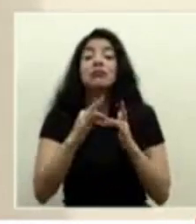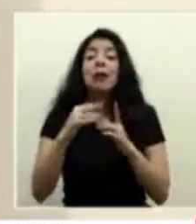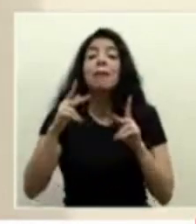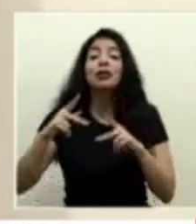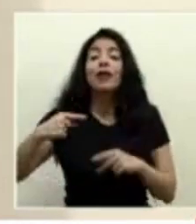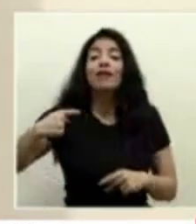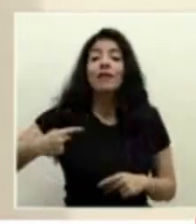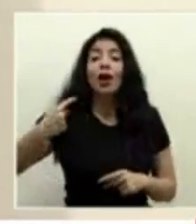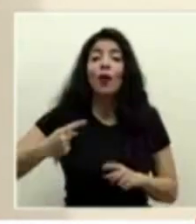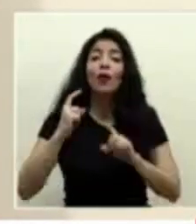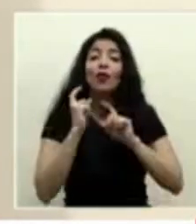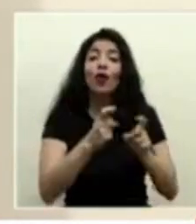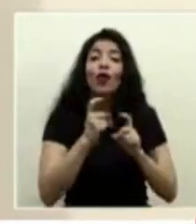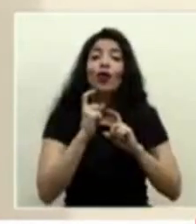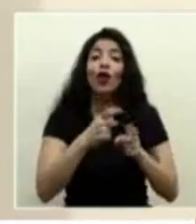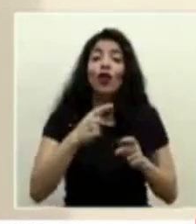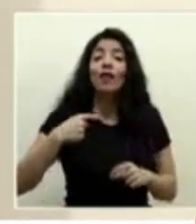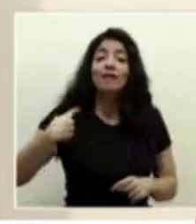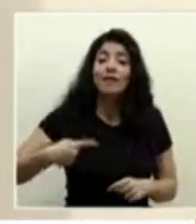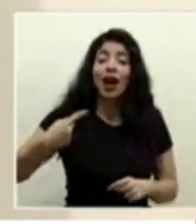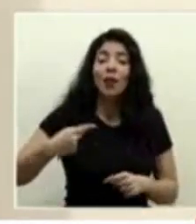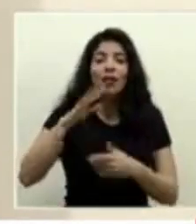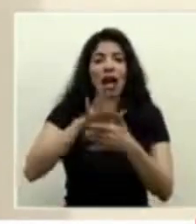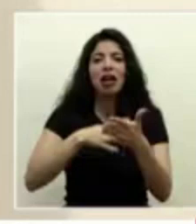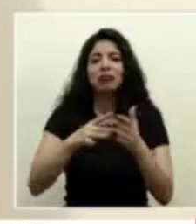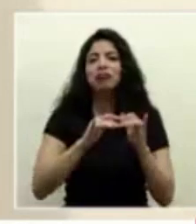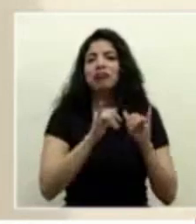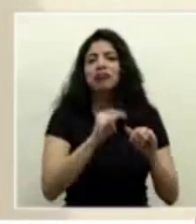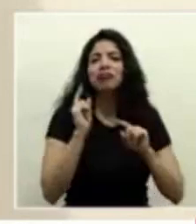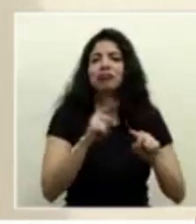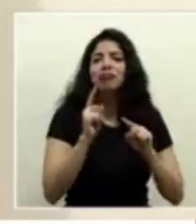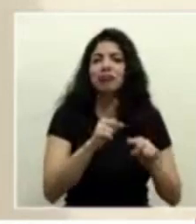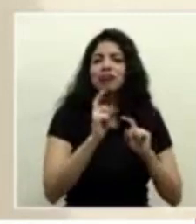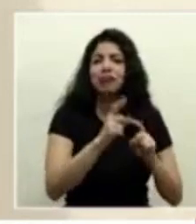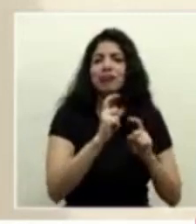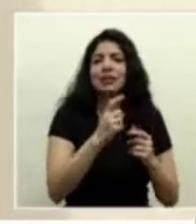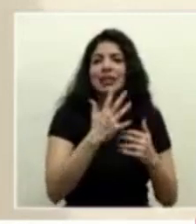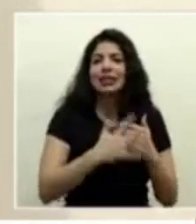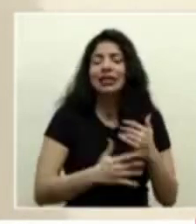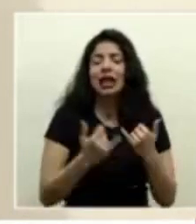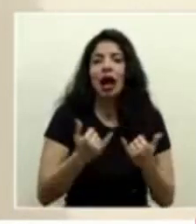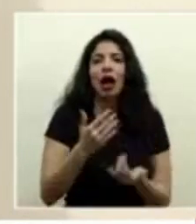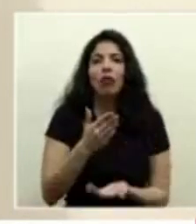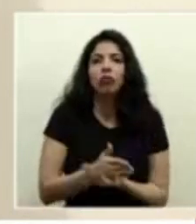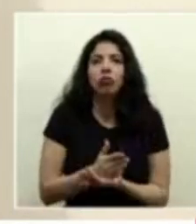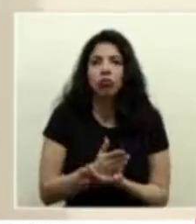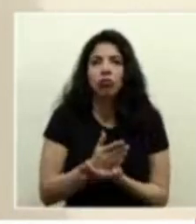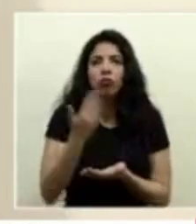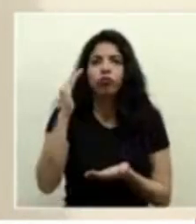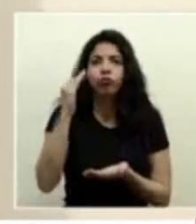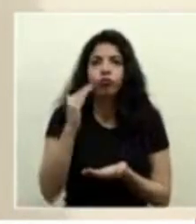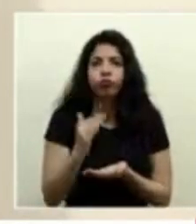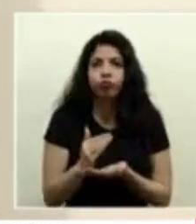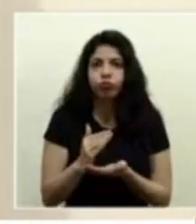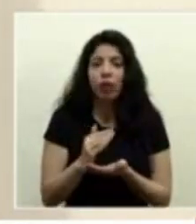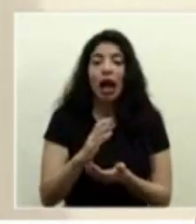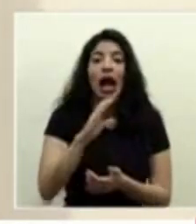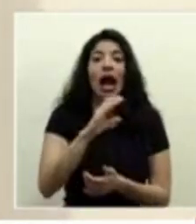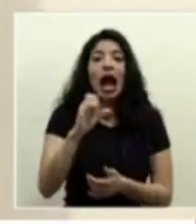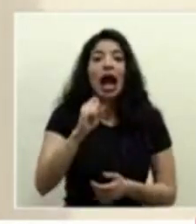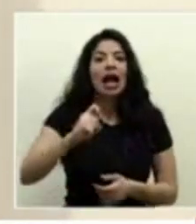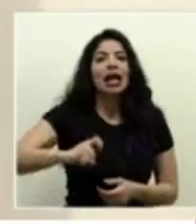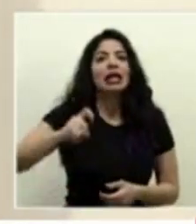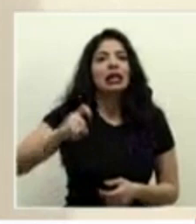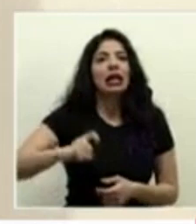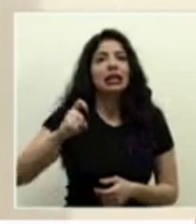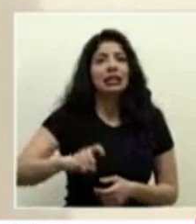regulares que llegaban de forma programada al banco nacional de sangre a donar y la caja necesita